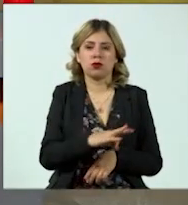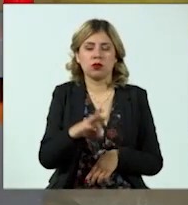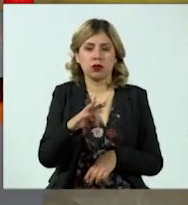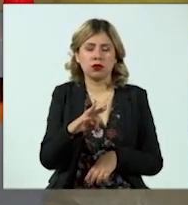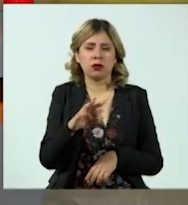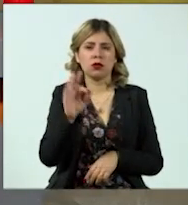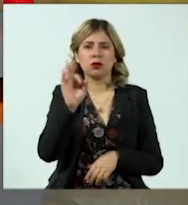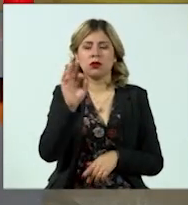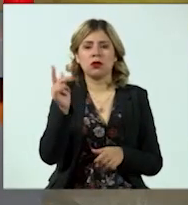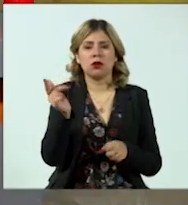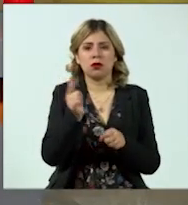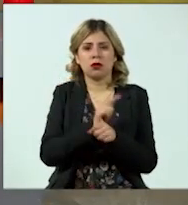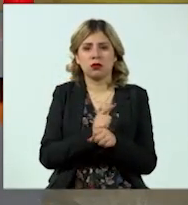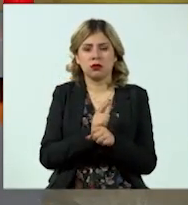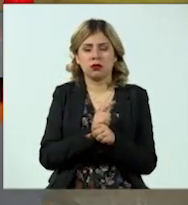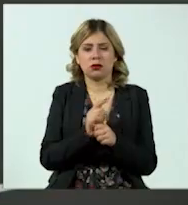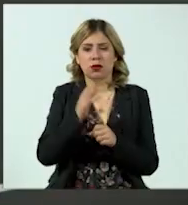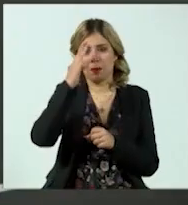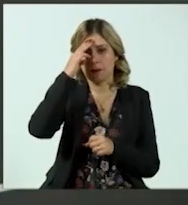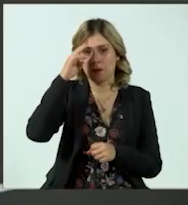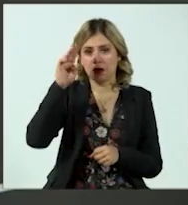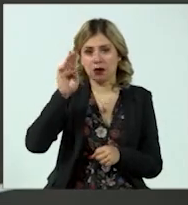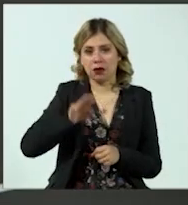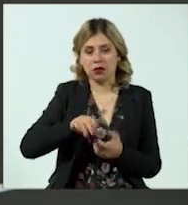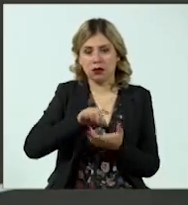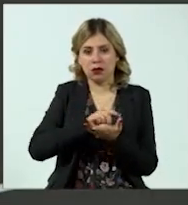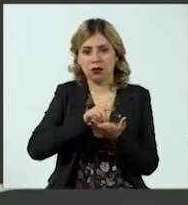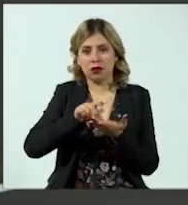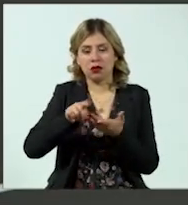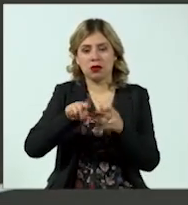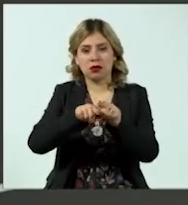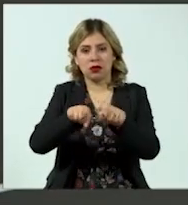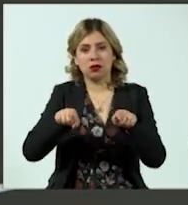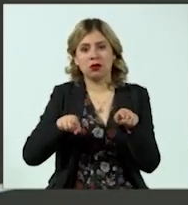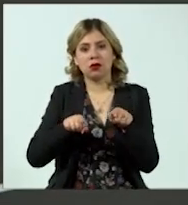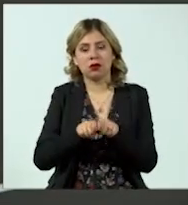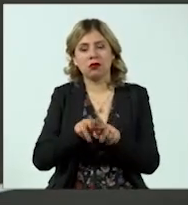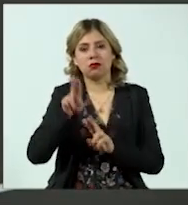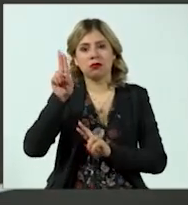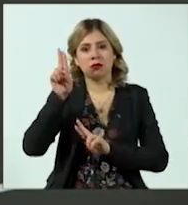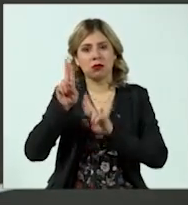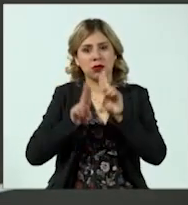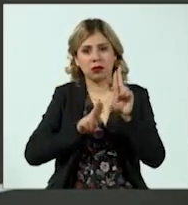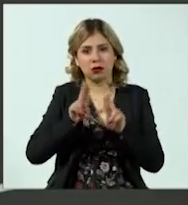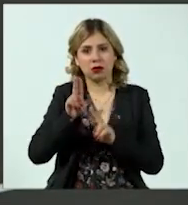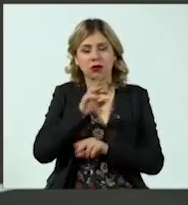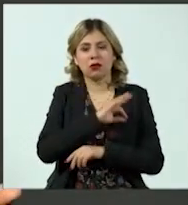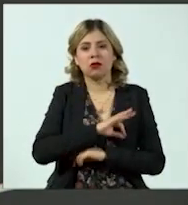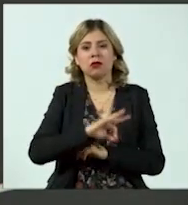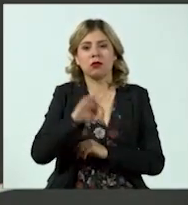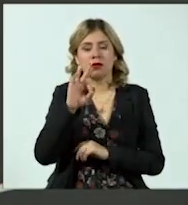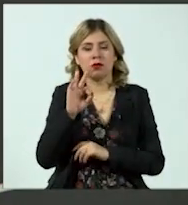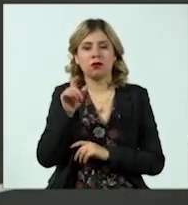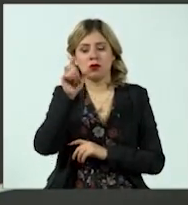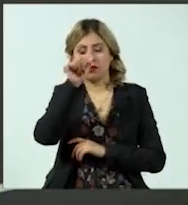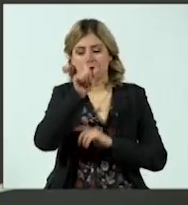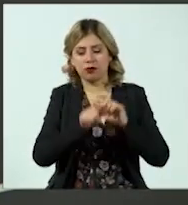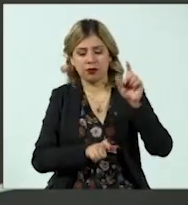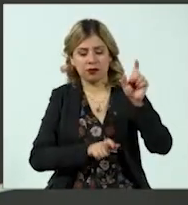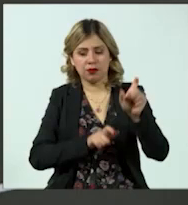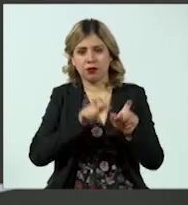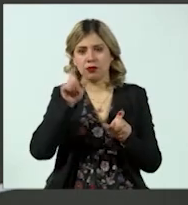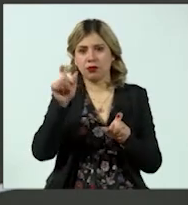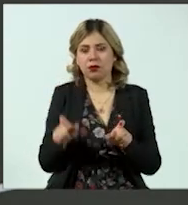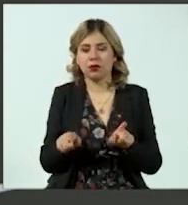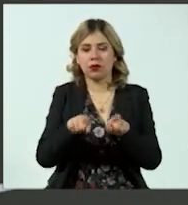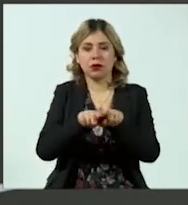las licenciaturas o maestrías en Derecho, donde hay también una gran participación, se abren los perfiles diferentes y lo